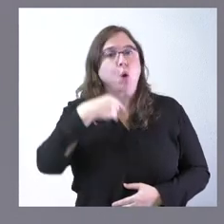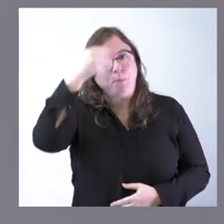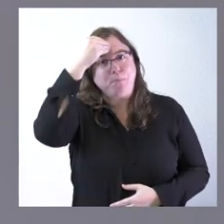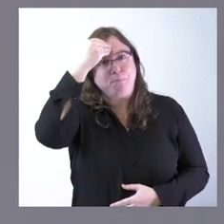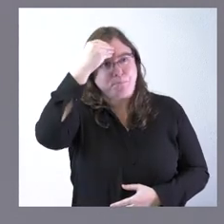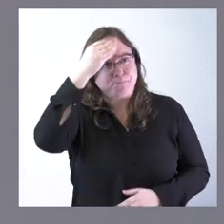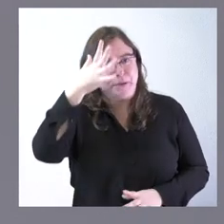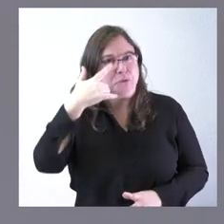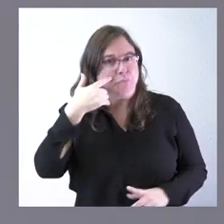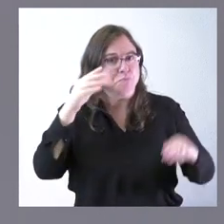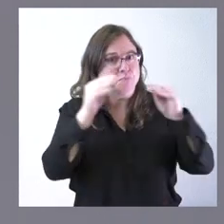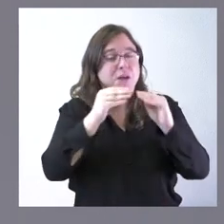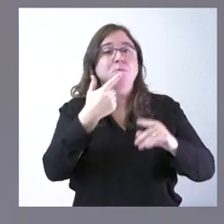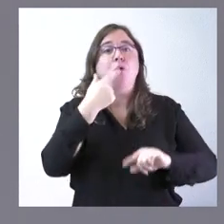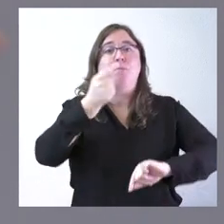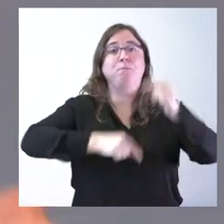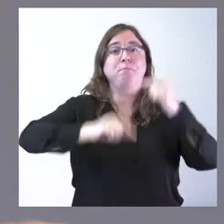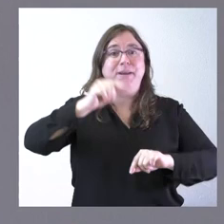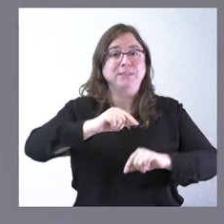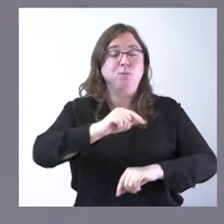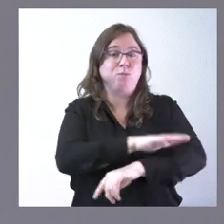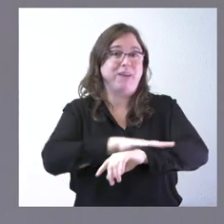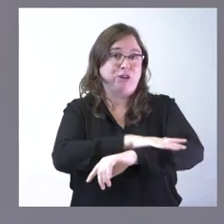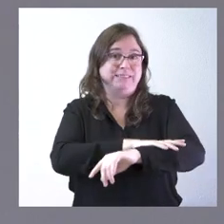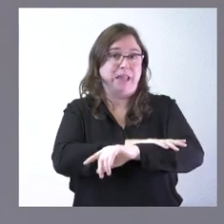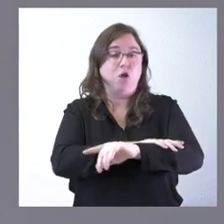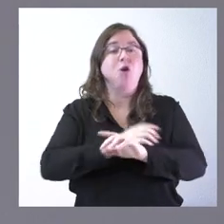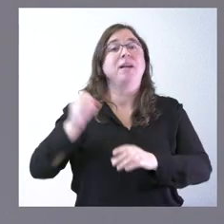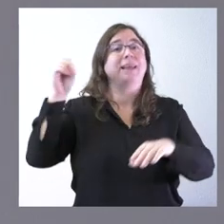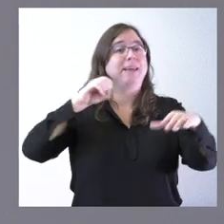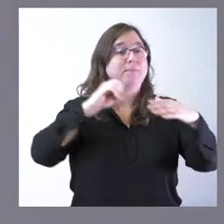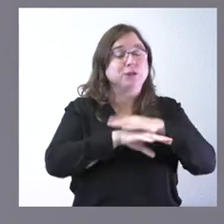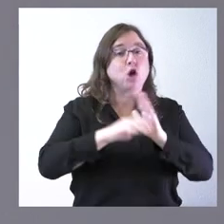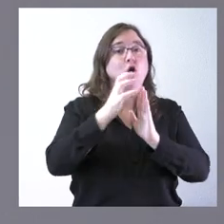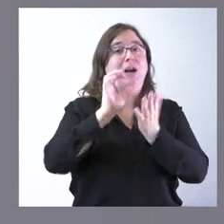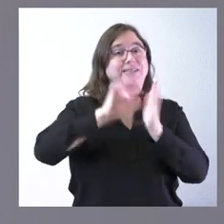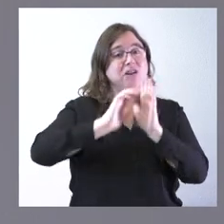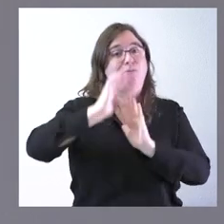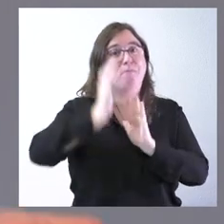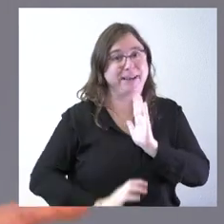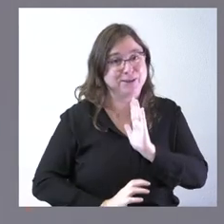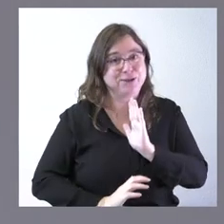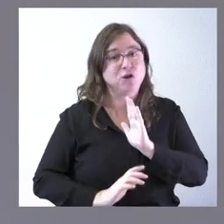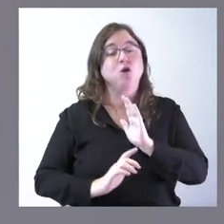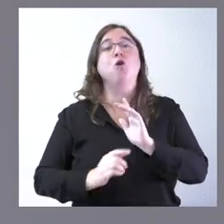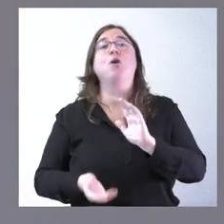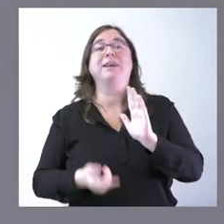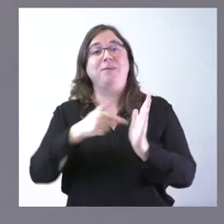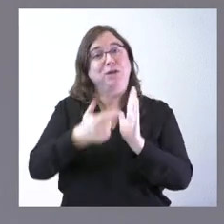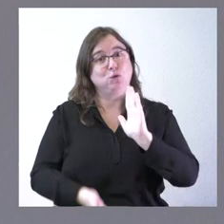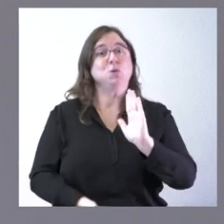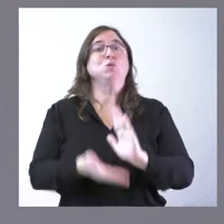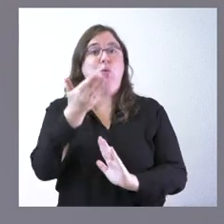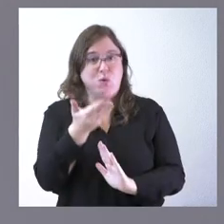tengan ustedes en cuenta que el presupuesto del Estado baja las inversiones en Castilla y León y el presupuesto del Estado sube impuestos que el